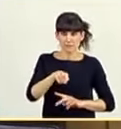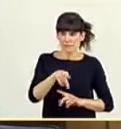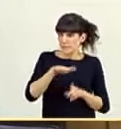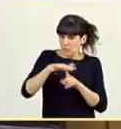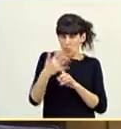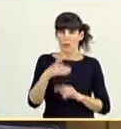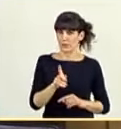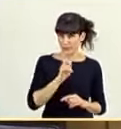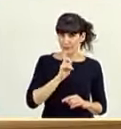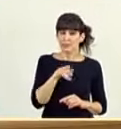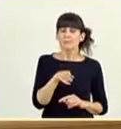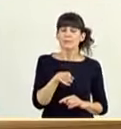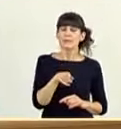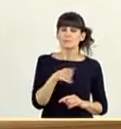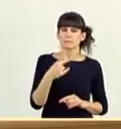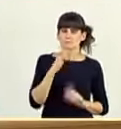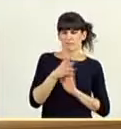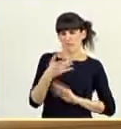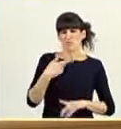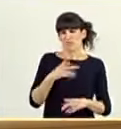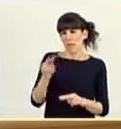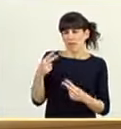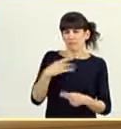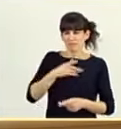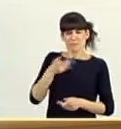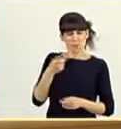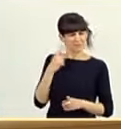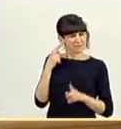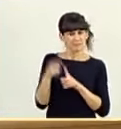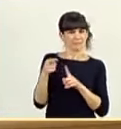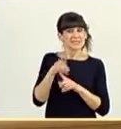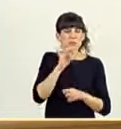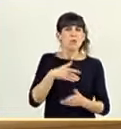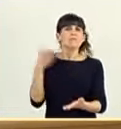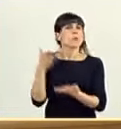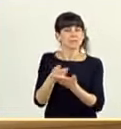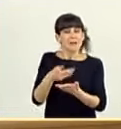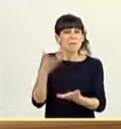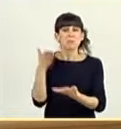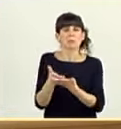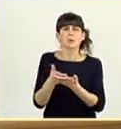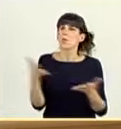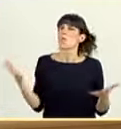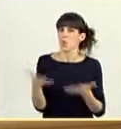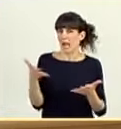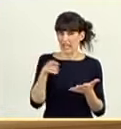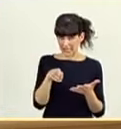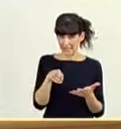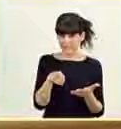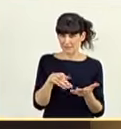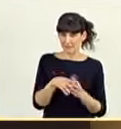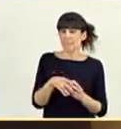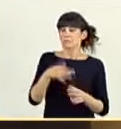situación. Nosotros, deje que insista, para nosotros esta propuesta es una propuesta urgente y